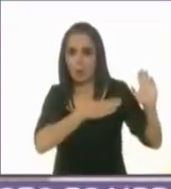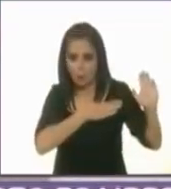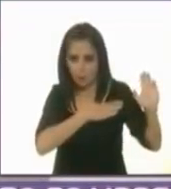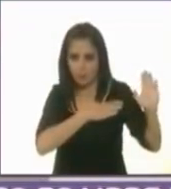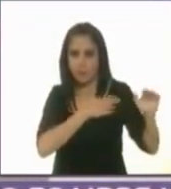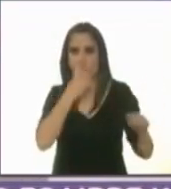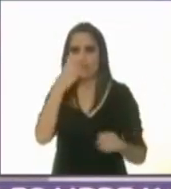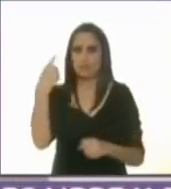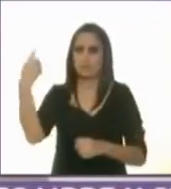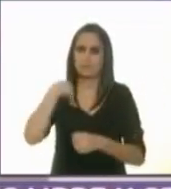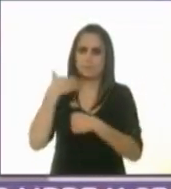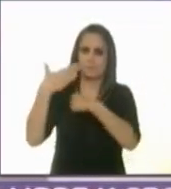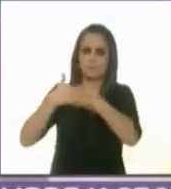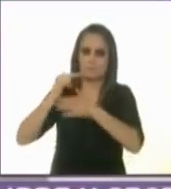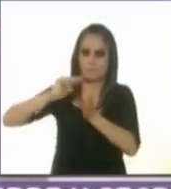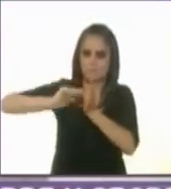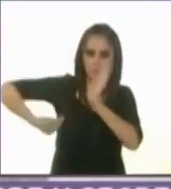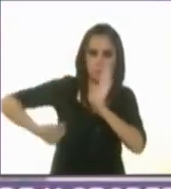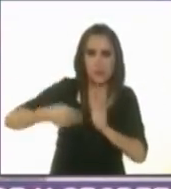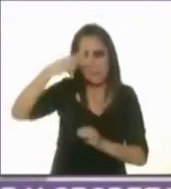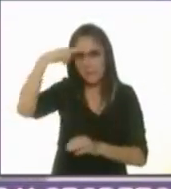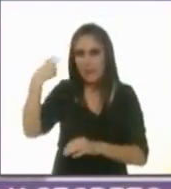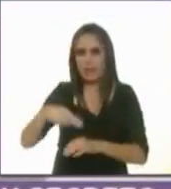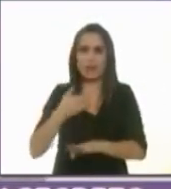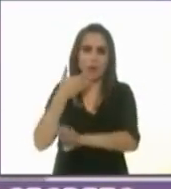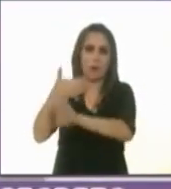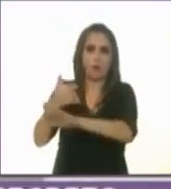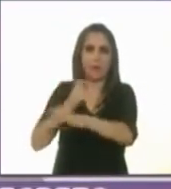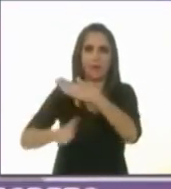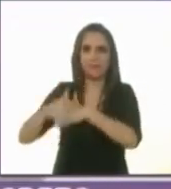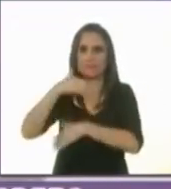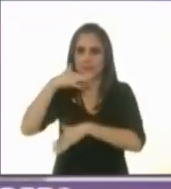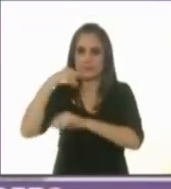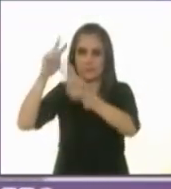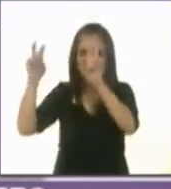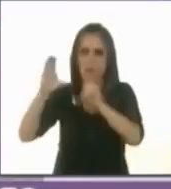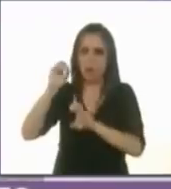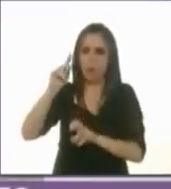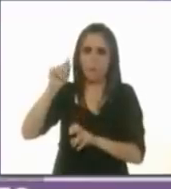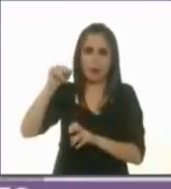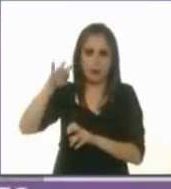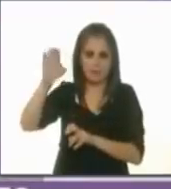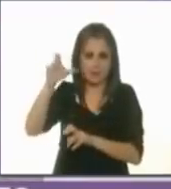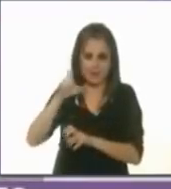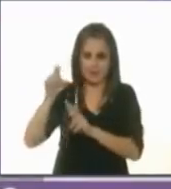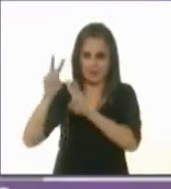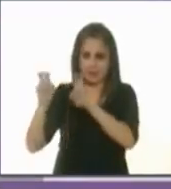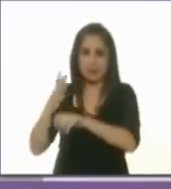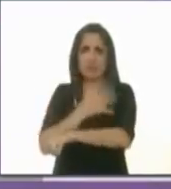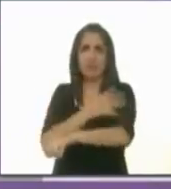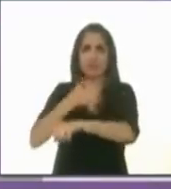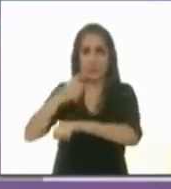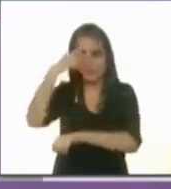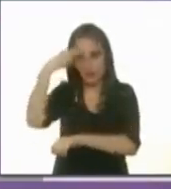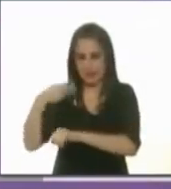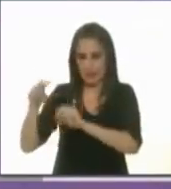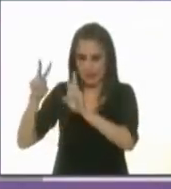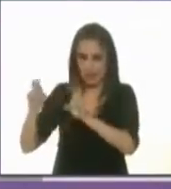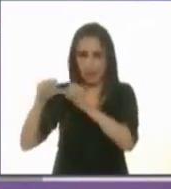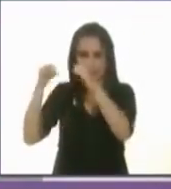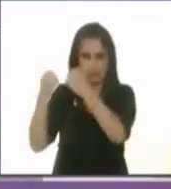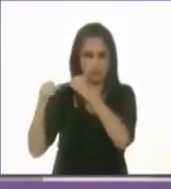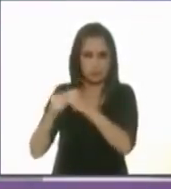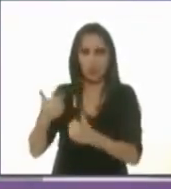convocó que firmaran mexicanos contra la corrupción, la Coparmex, Transparencia Mexicana, con los que